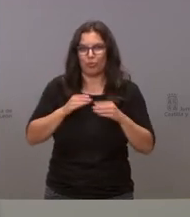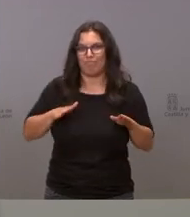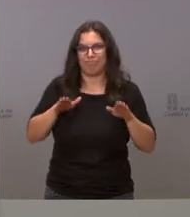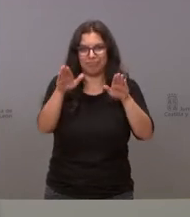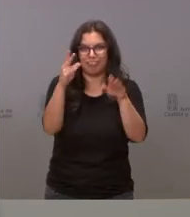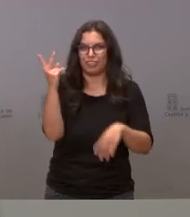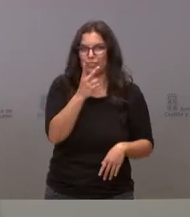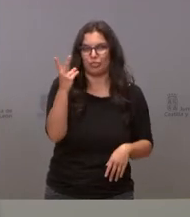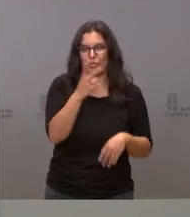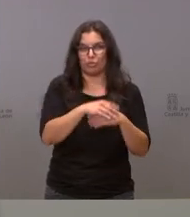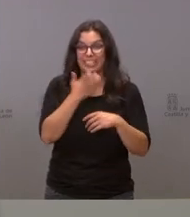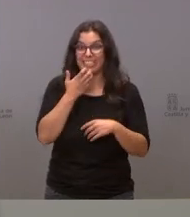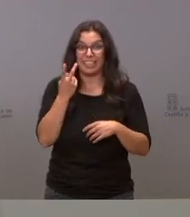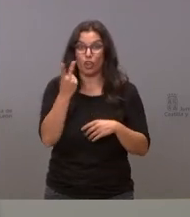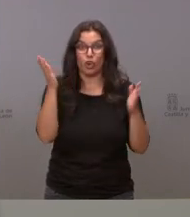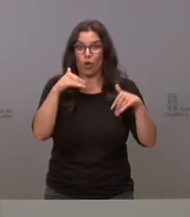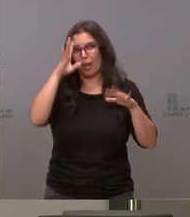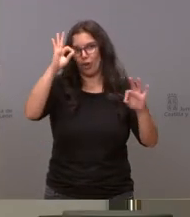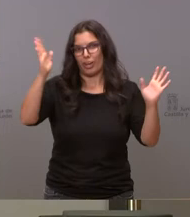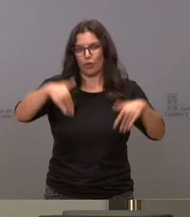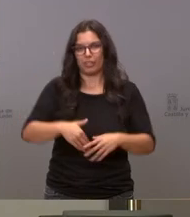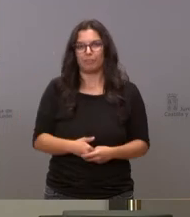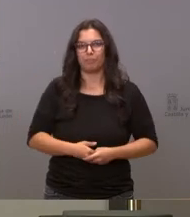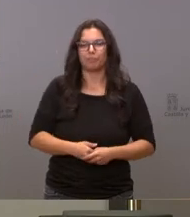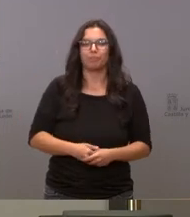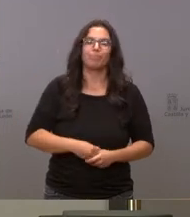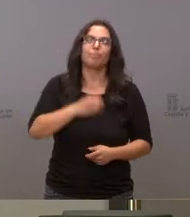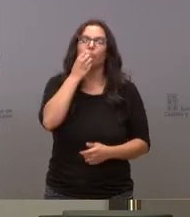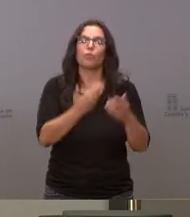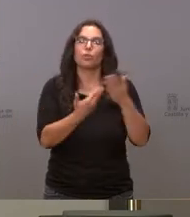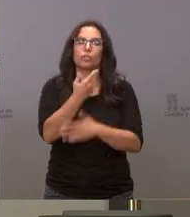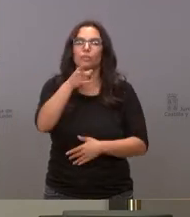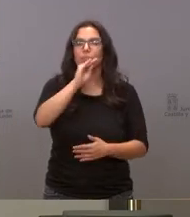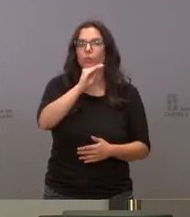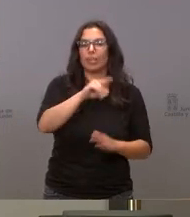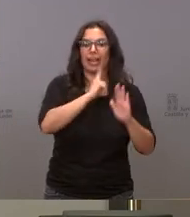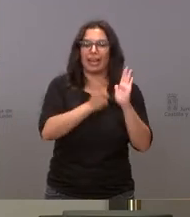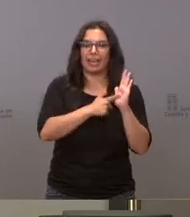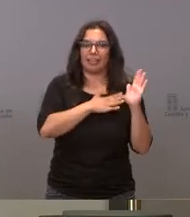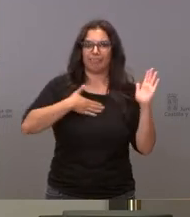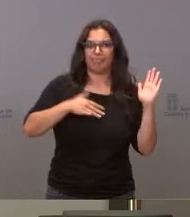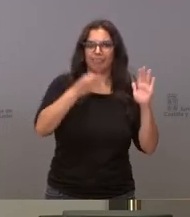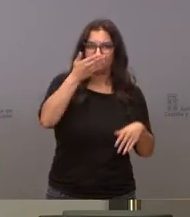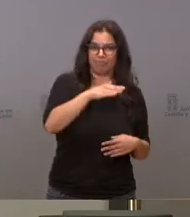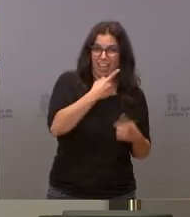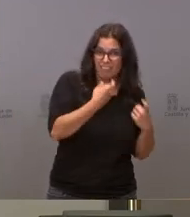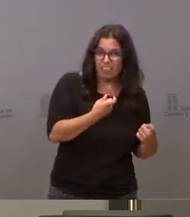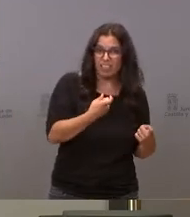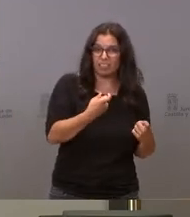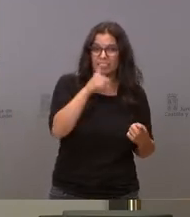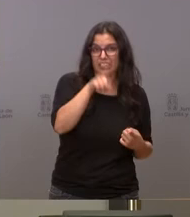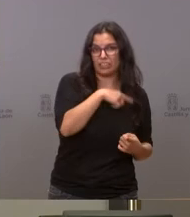tiene sentido que no existan ellos Exactamente buenos días le quería preguntar si cree que la ley de eutanasia era necesaria en este momento